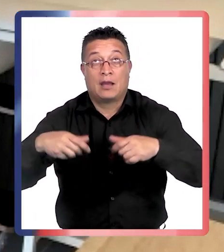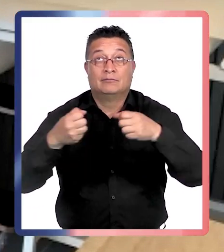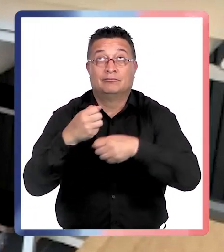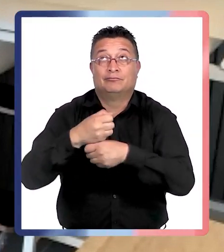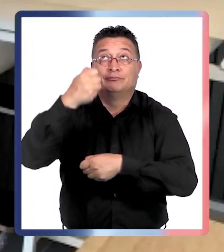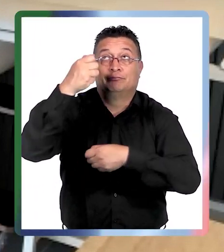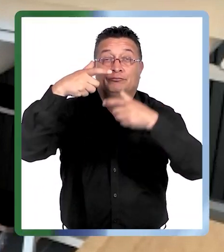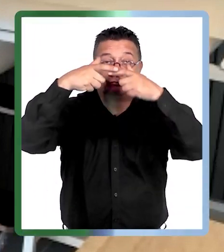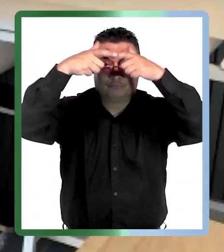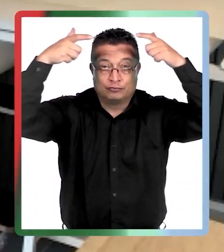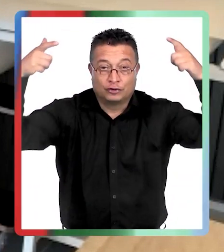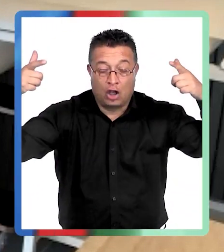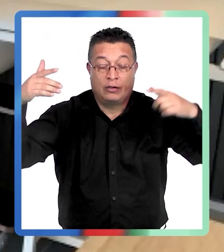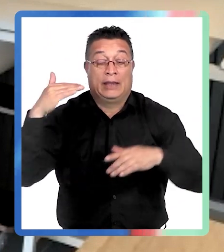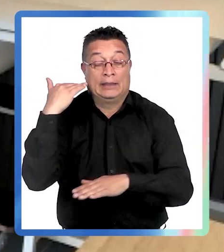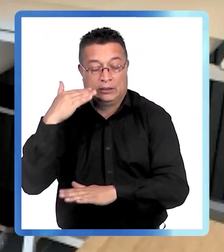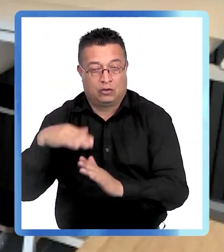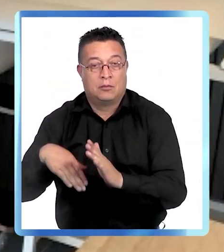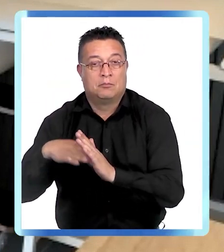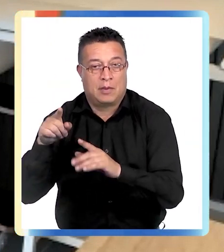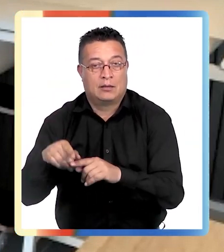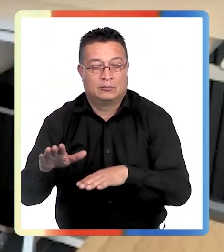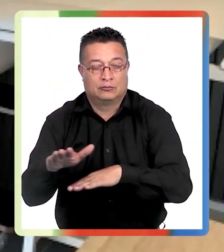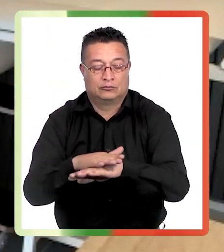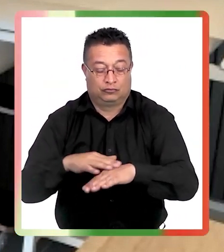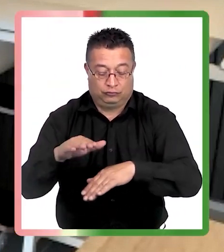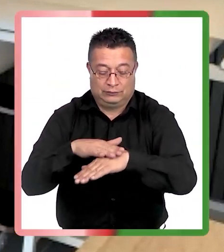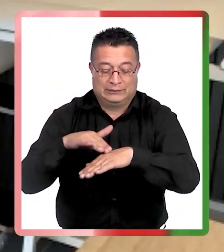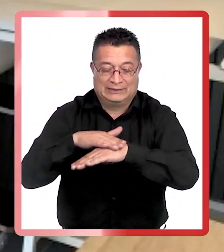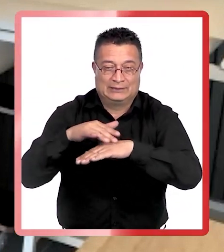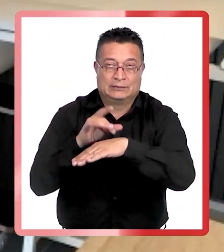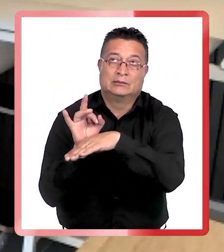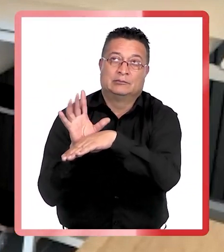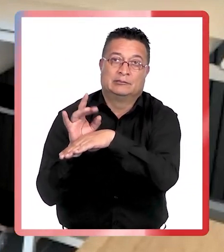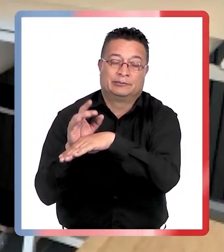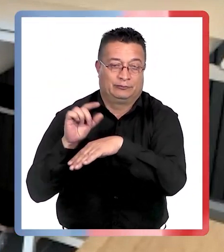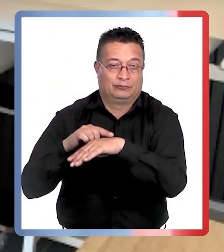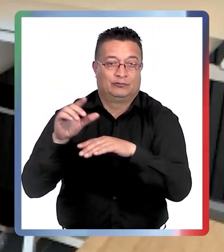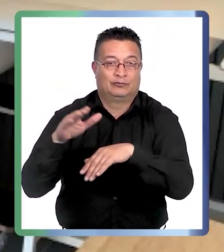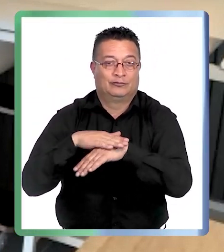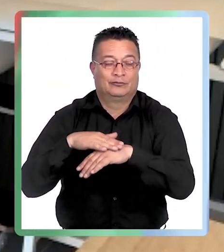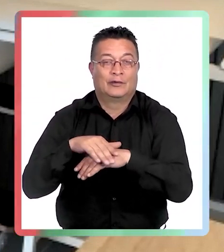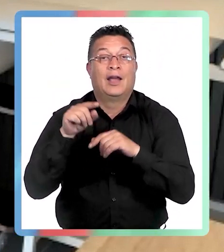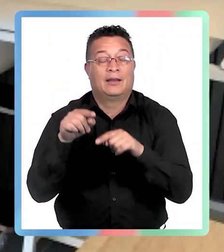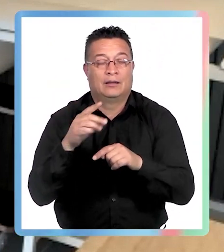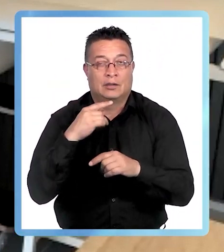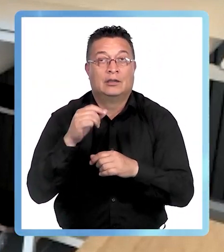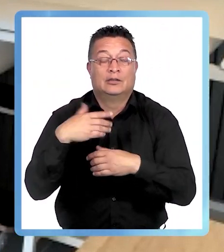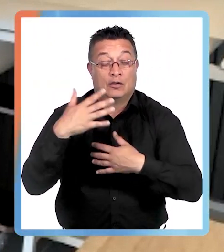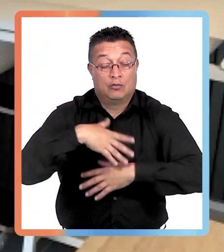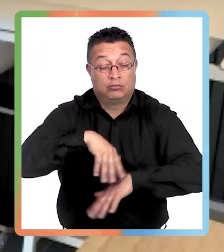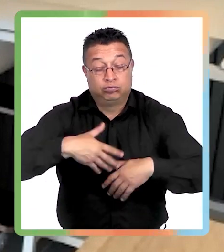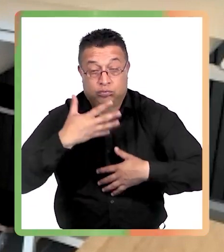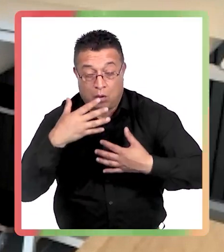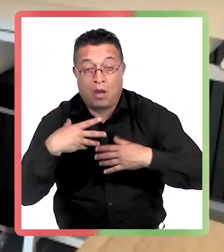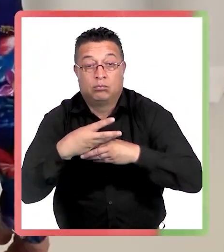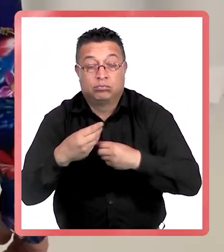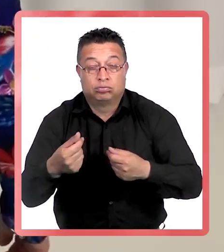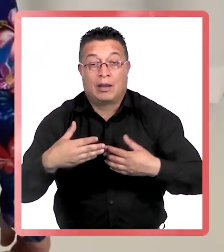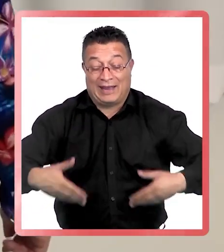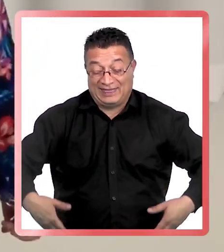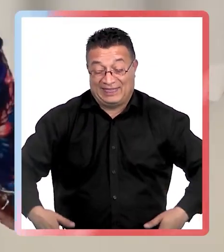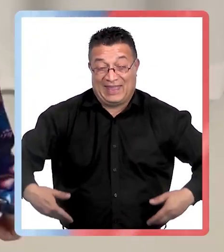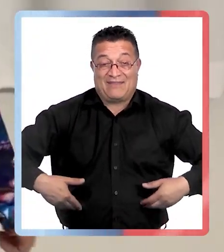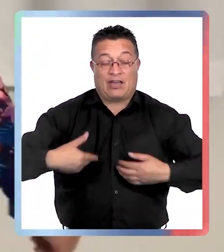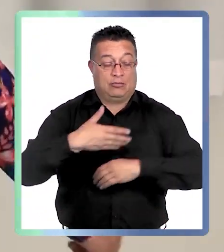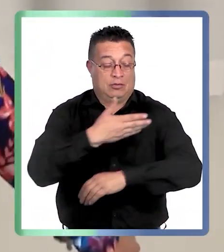quitasol. Los niños, sobre todo, ponerles, no solo el bloqueador, porque igual se van a estar bañando, eso se va a salir. Sino hay que tratar de usar esos traje baños que